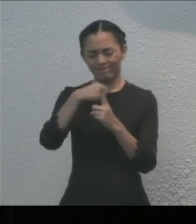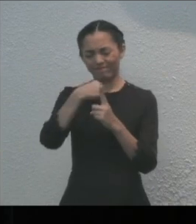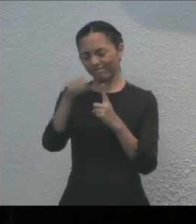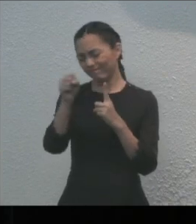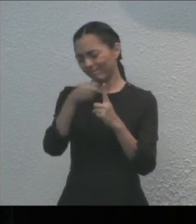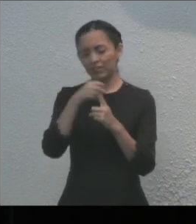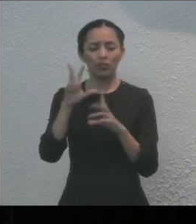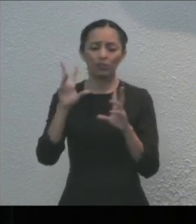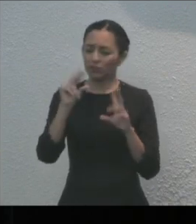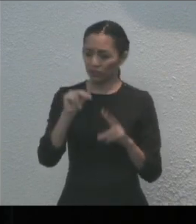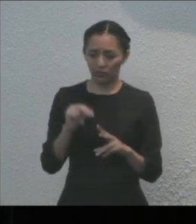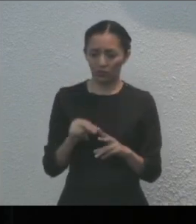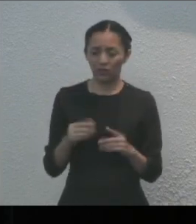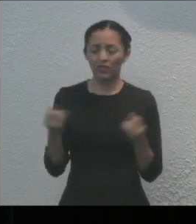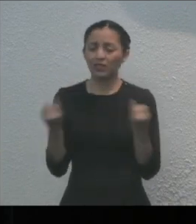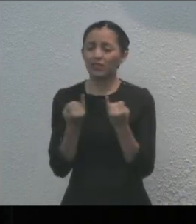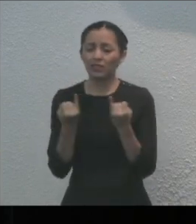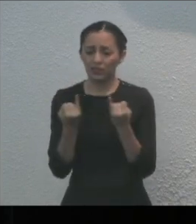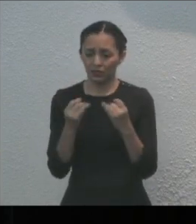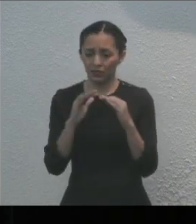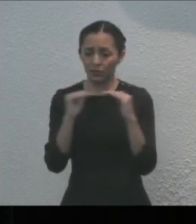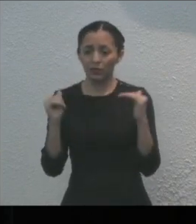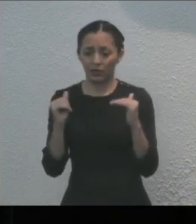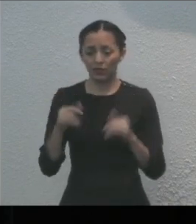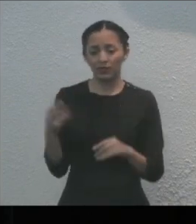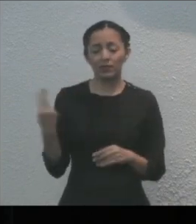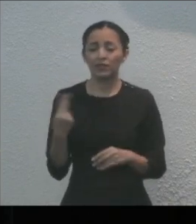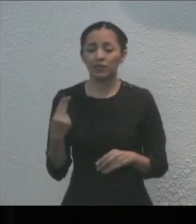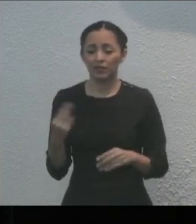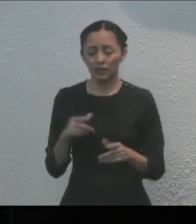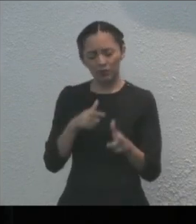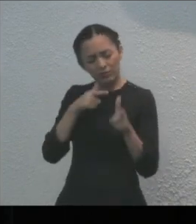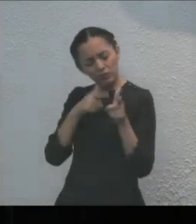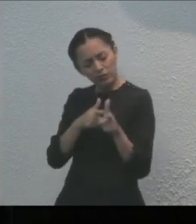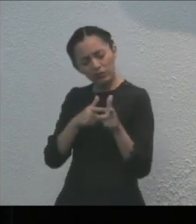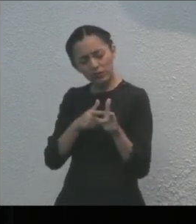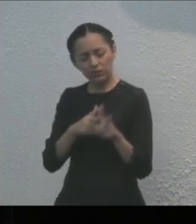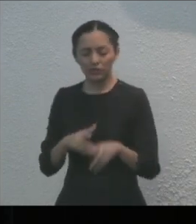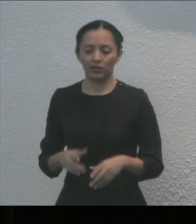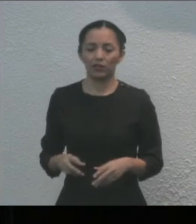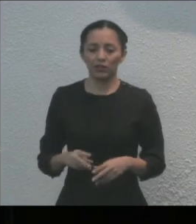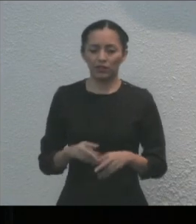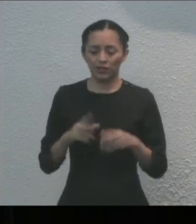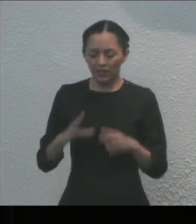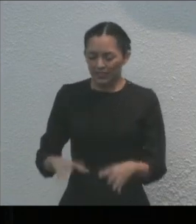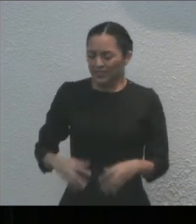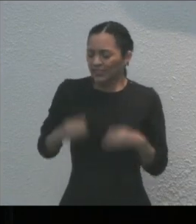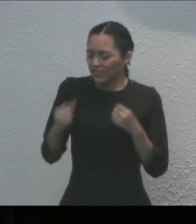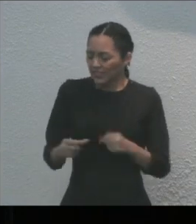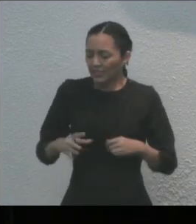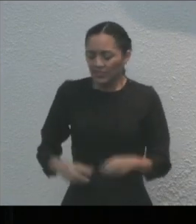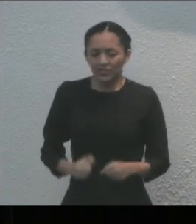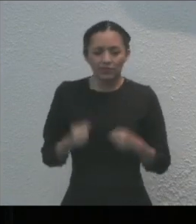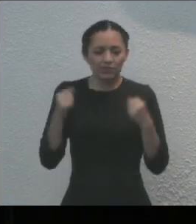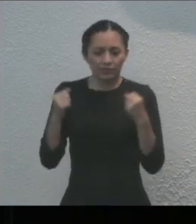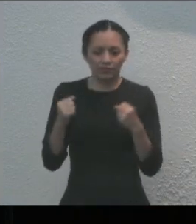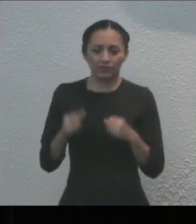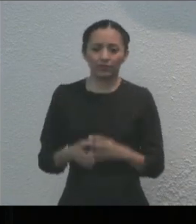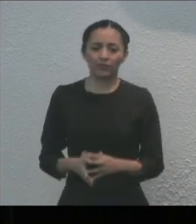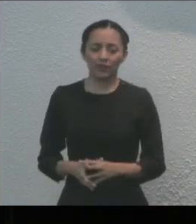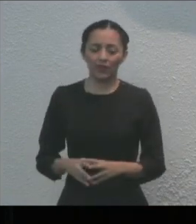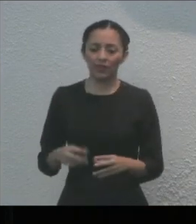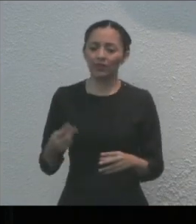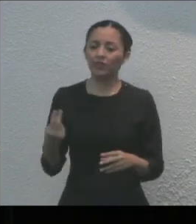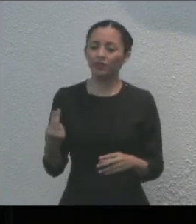igualdad de condiciones, necesitamos continuar en esta lucha pero de la mano, unidas y unidos. Y